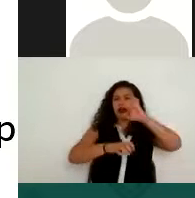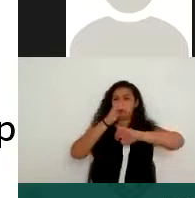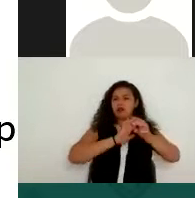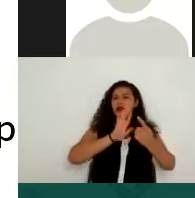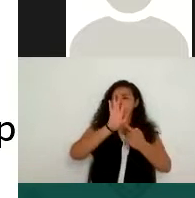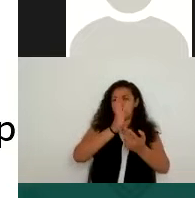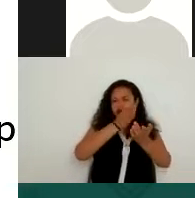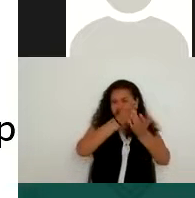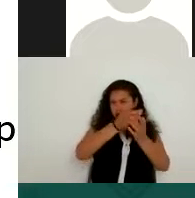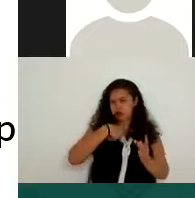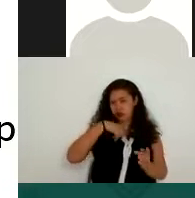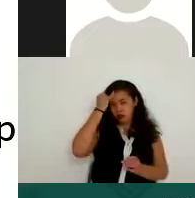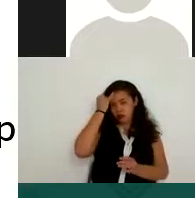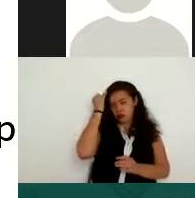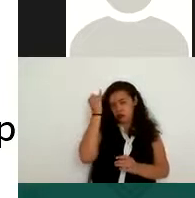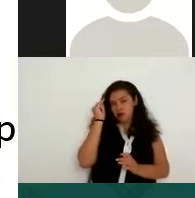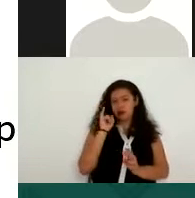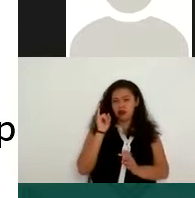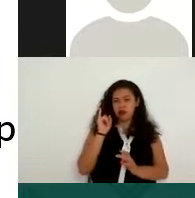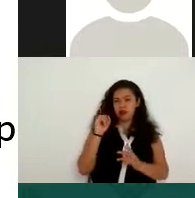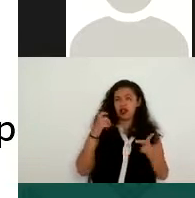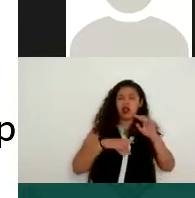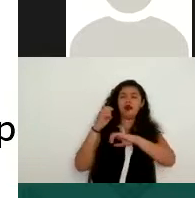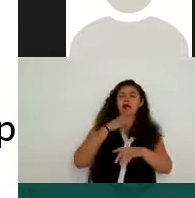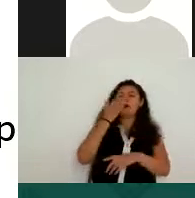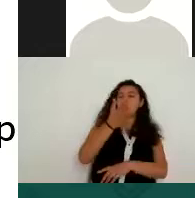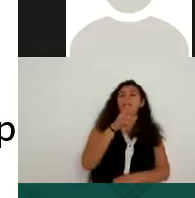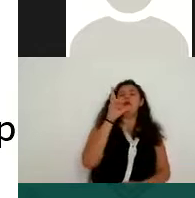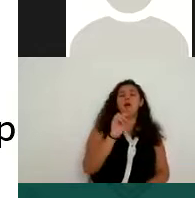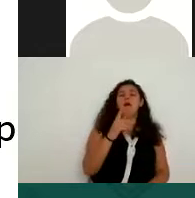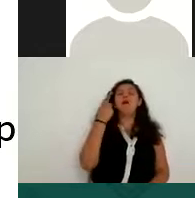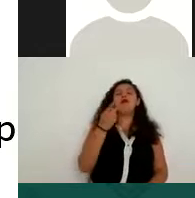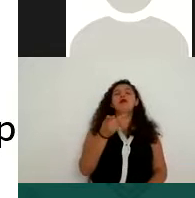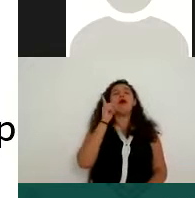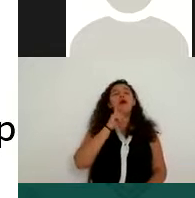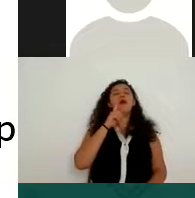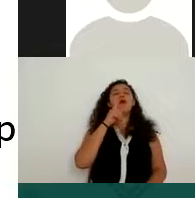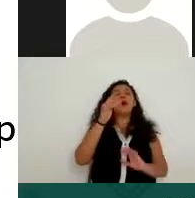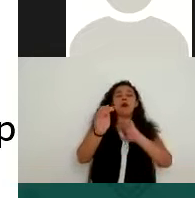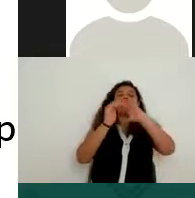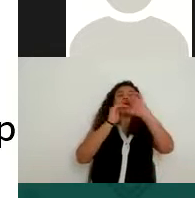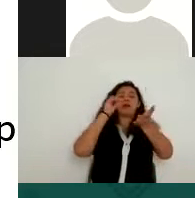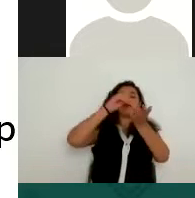es que la empresa se lo esté pidiendo, él ya lo está poniendo. Bueno, en ese caso,